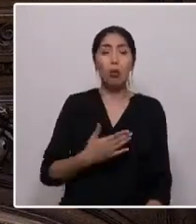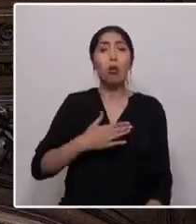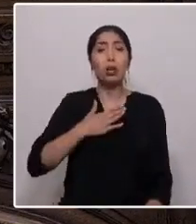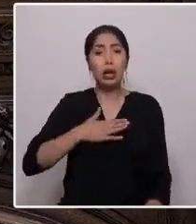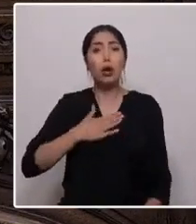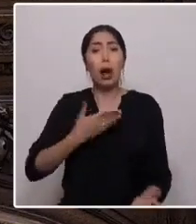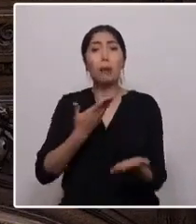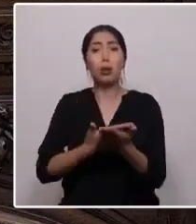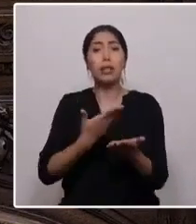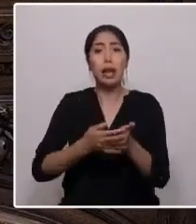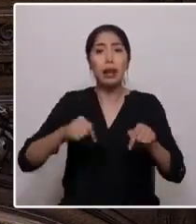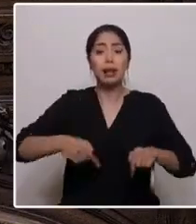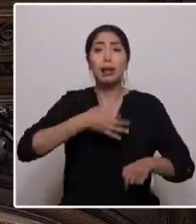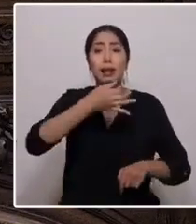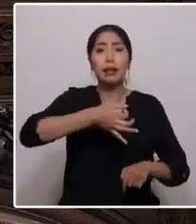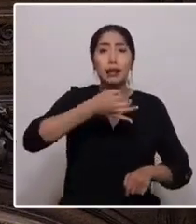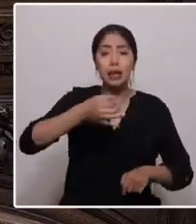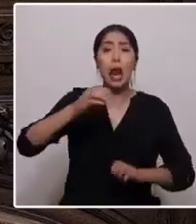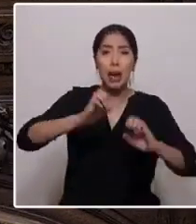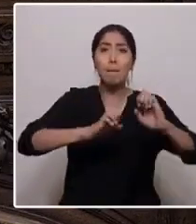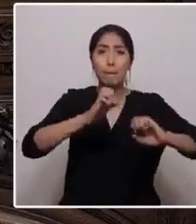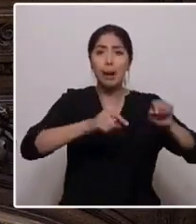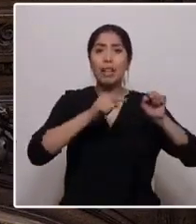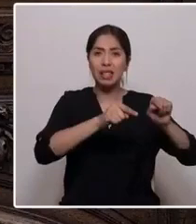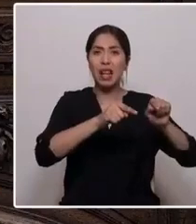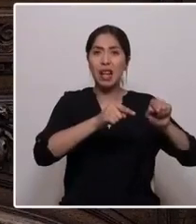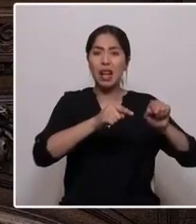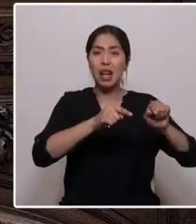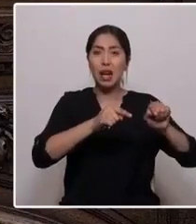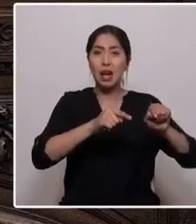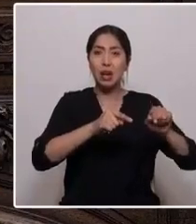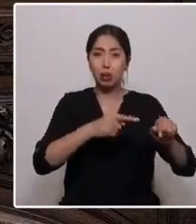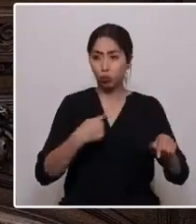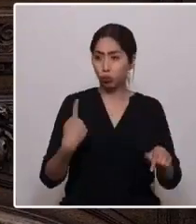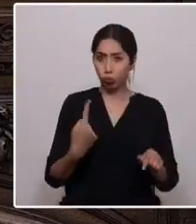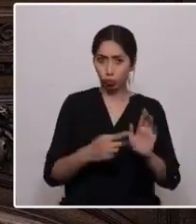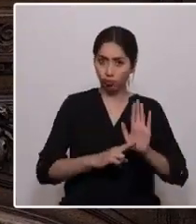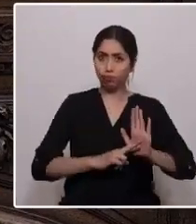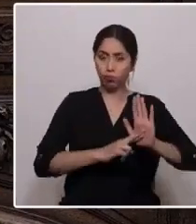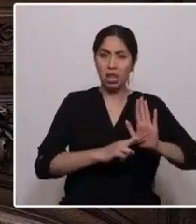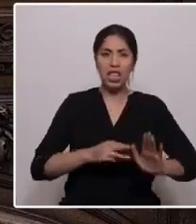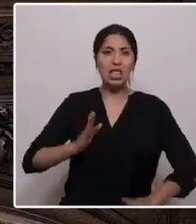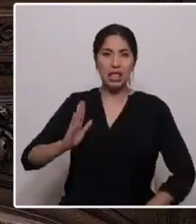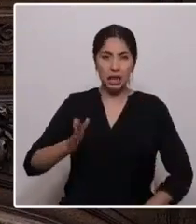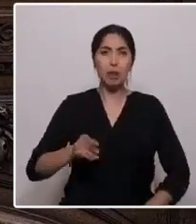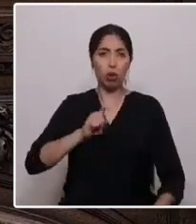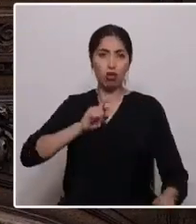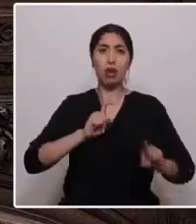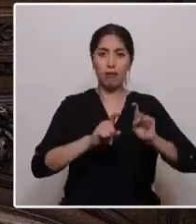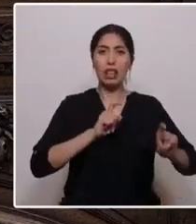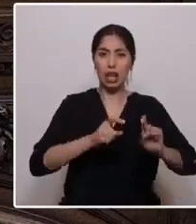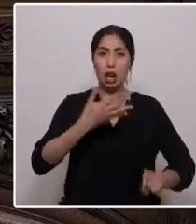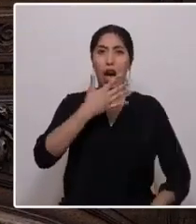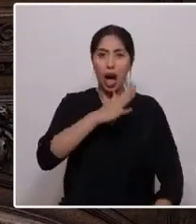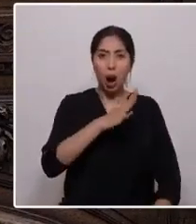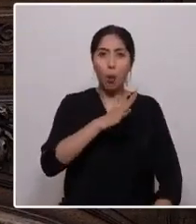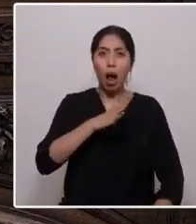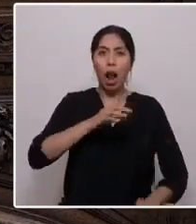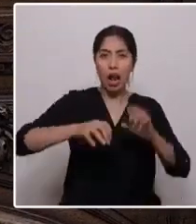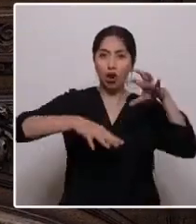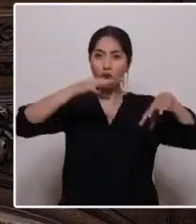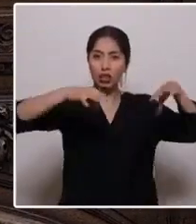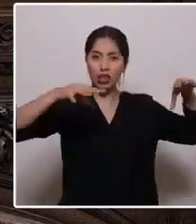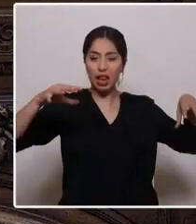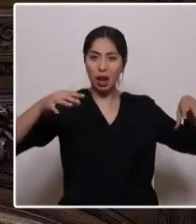para decirle a la compañía Barri Gold, en nombre de la comunidad organizada, seguiremos defendiendo a las nacientes de las aguas en la alta cordillera,